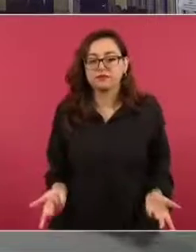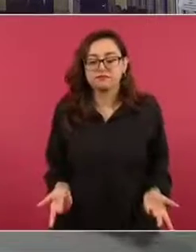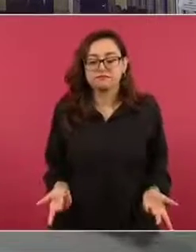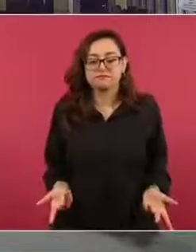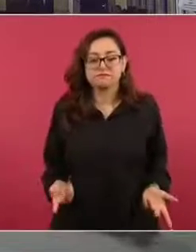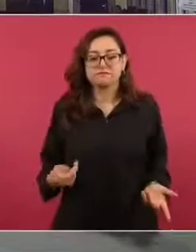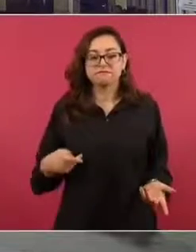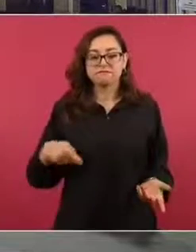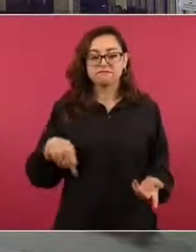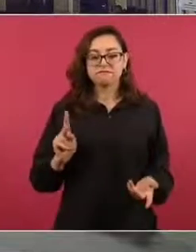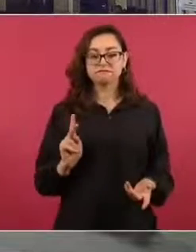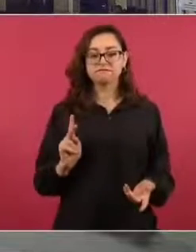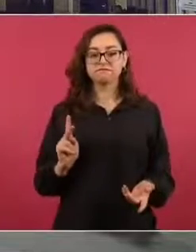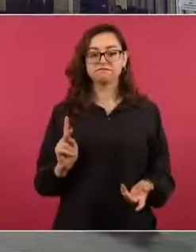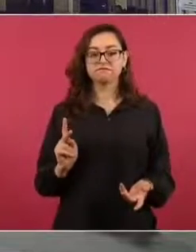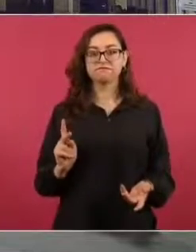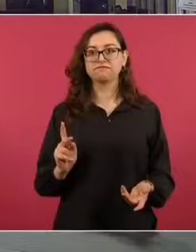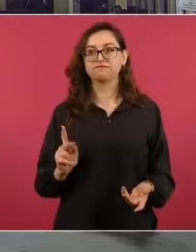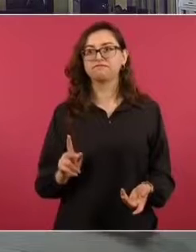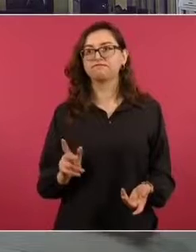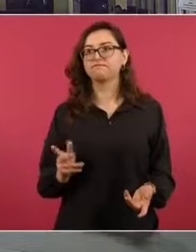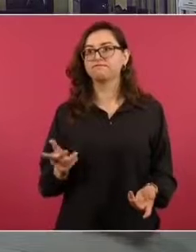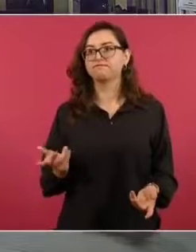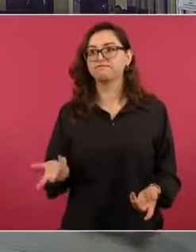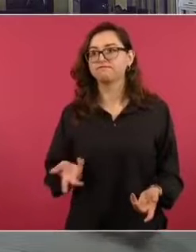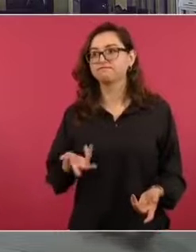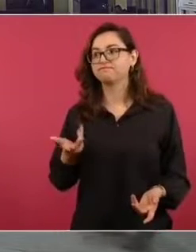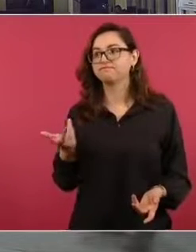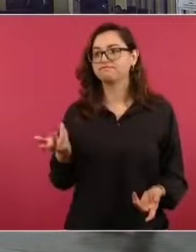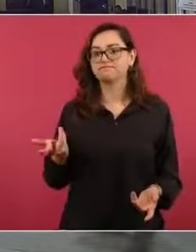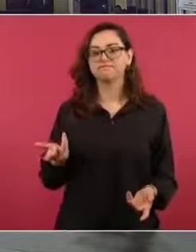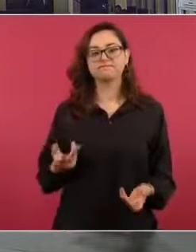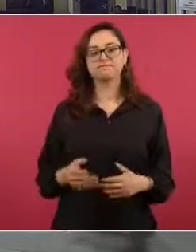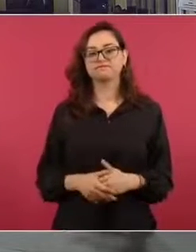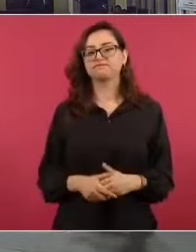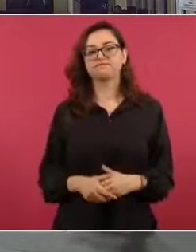apuente